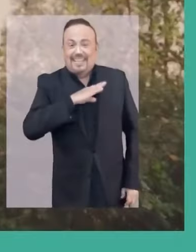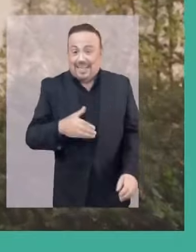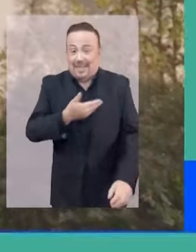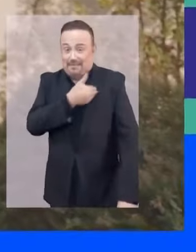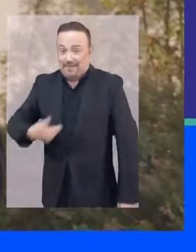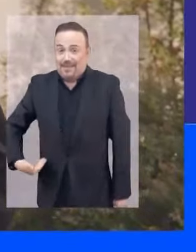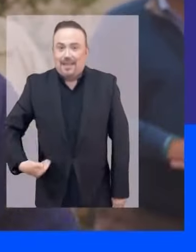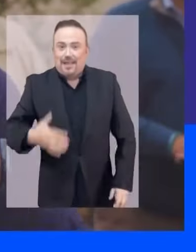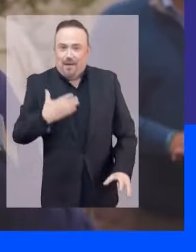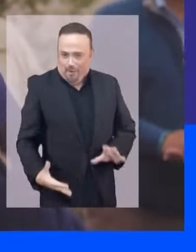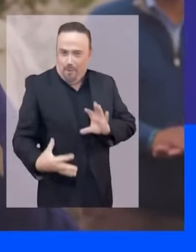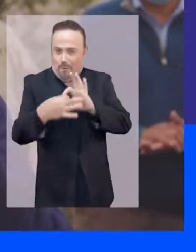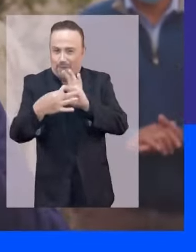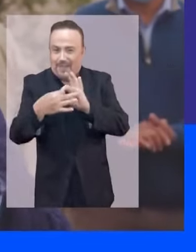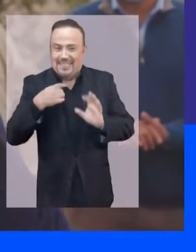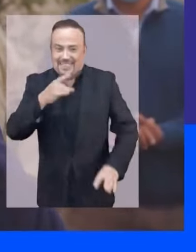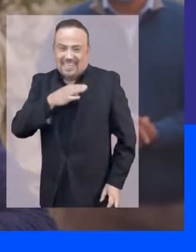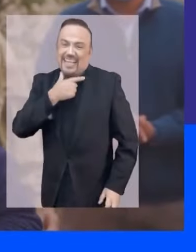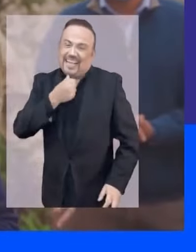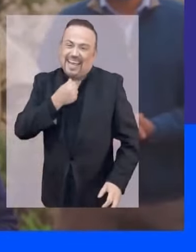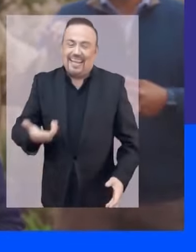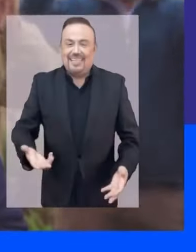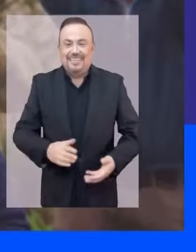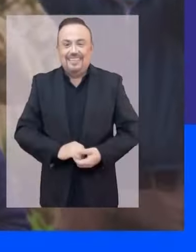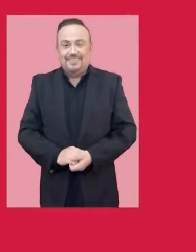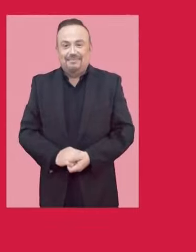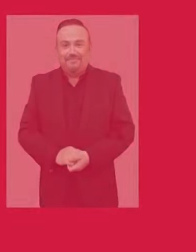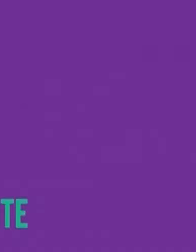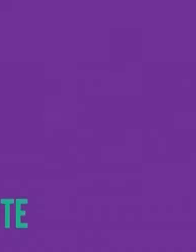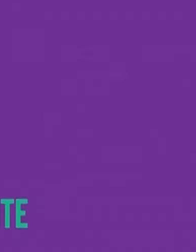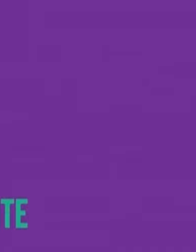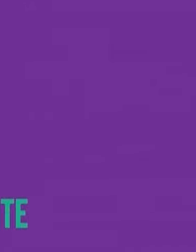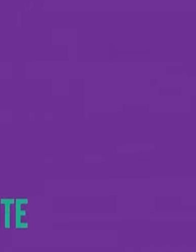Chile del presidente del poder. Juntos, el Chile que queremos.